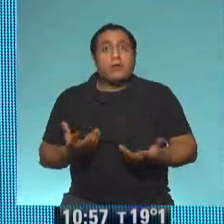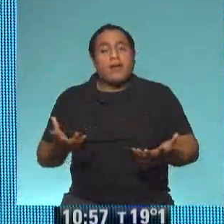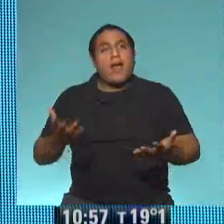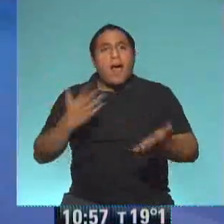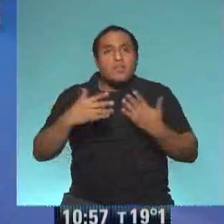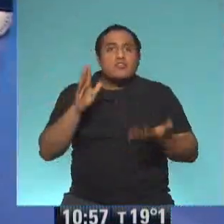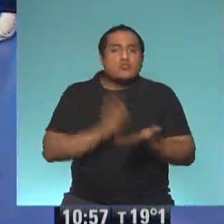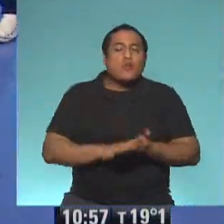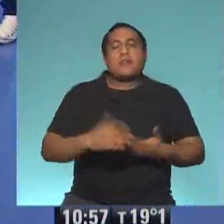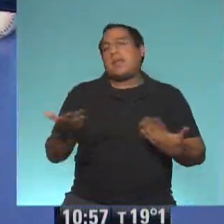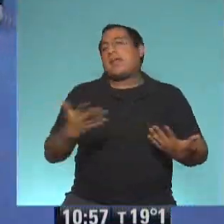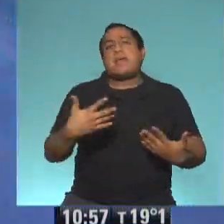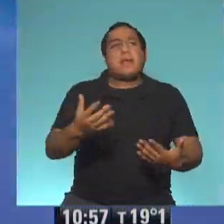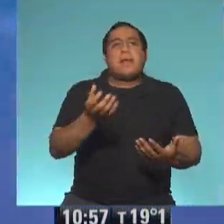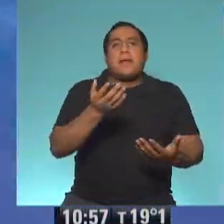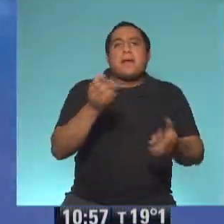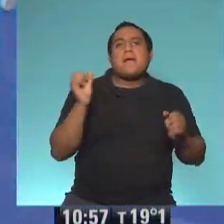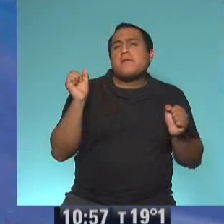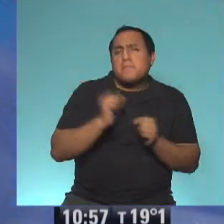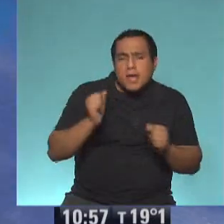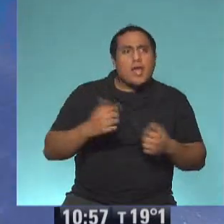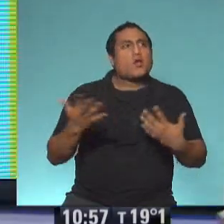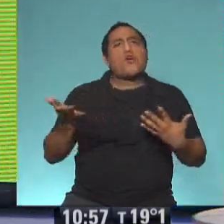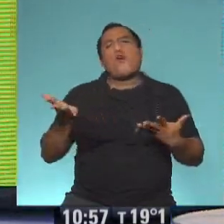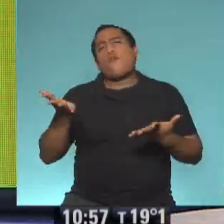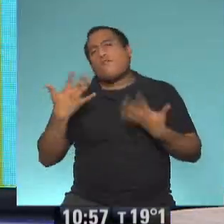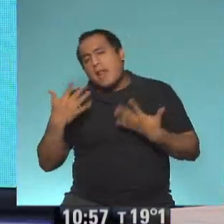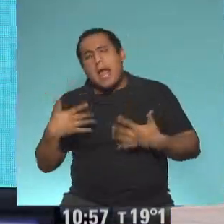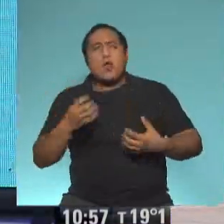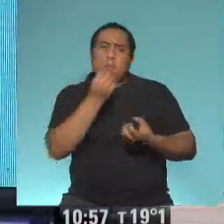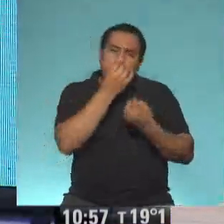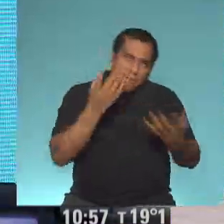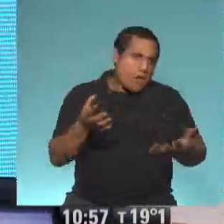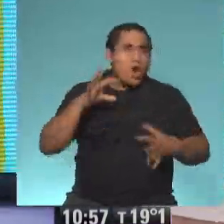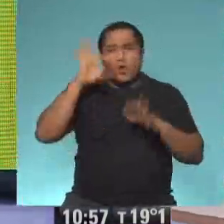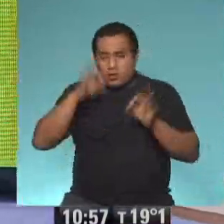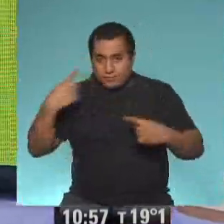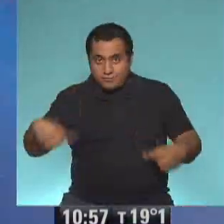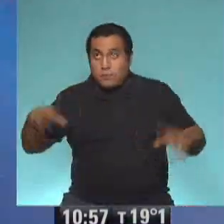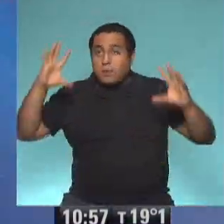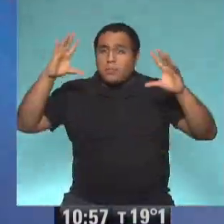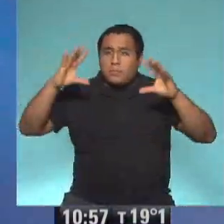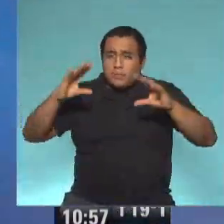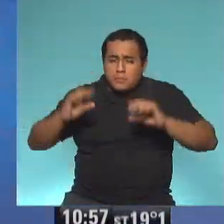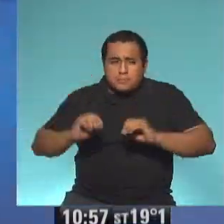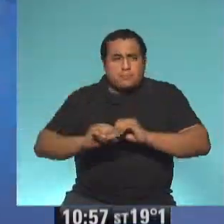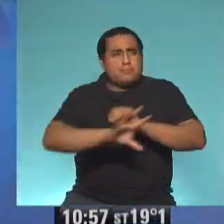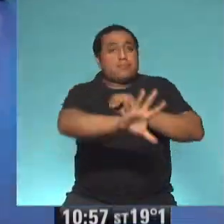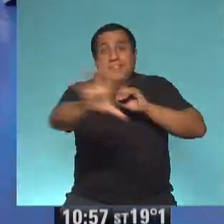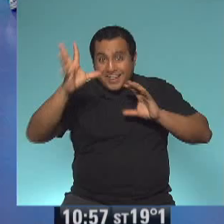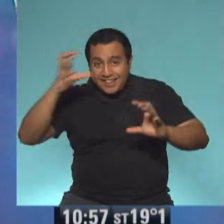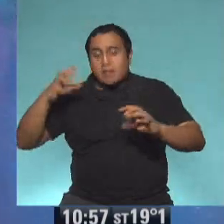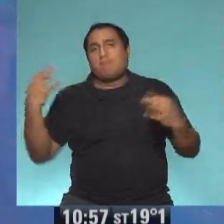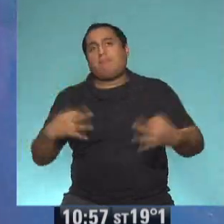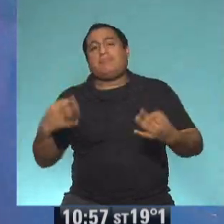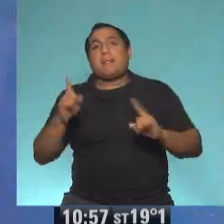Hablamos de las estaciones. hablar de las estaciones, del invierno. Lo hicimos con la linterna, apagamos las luces, estuvo buenísimo. Estuvo buenísimo. ¿Y qué más decimos? Cocinamos